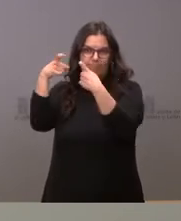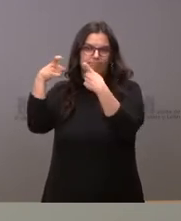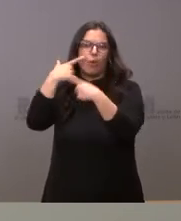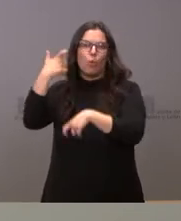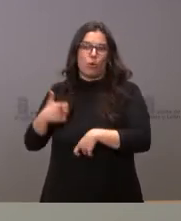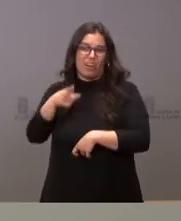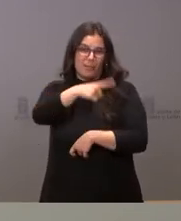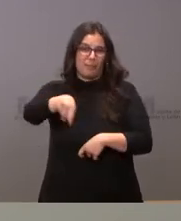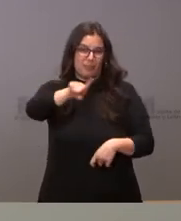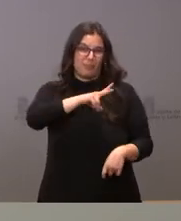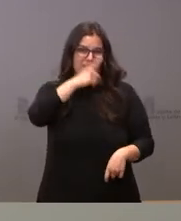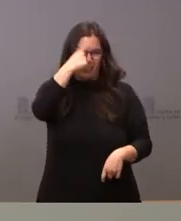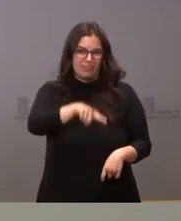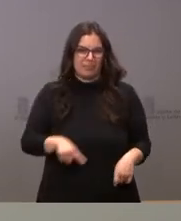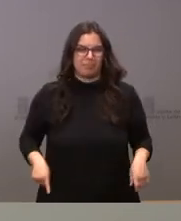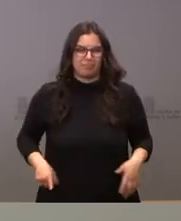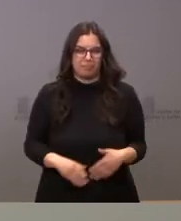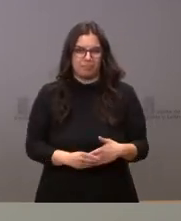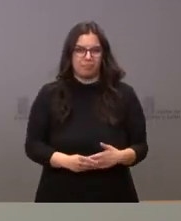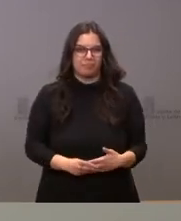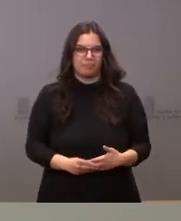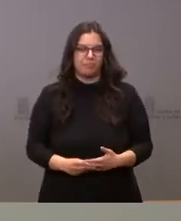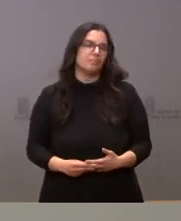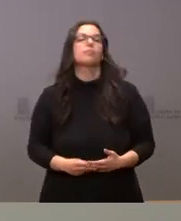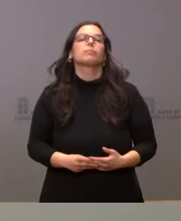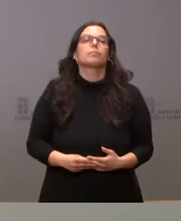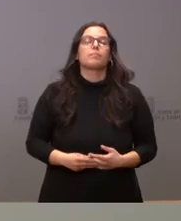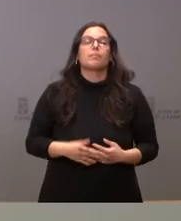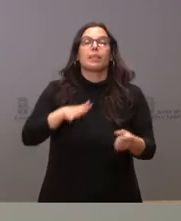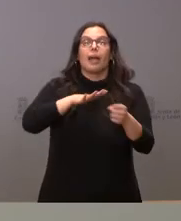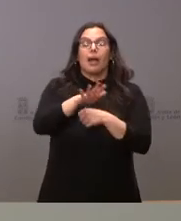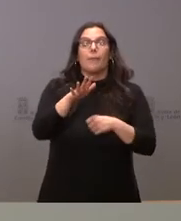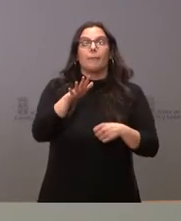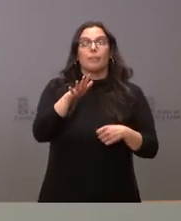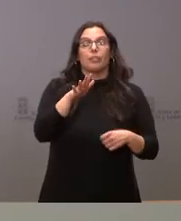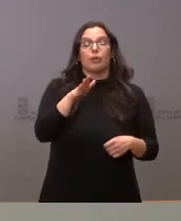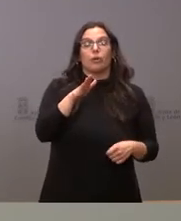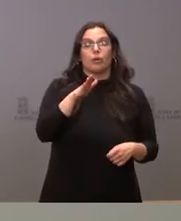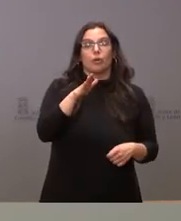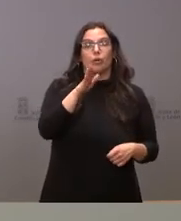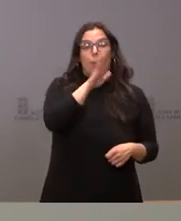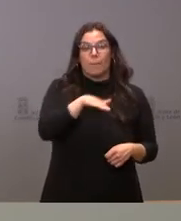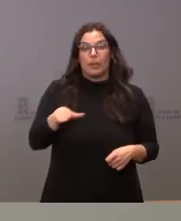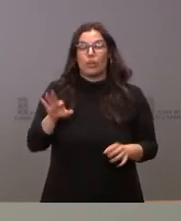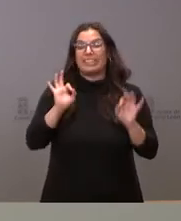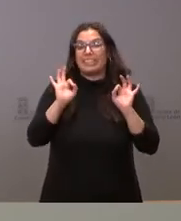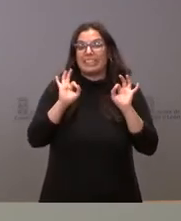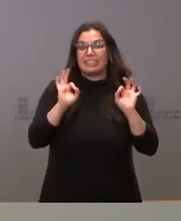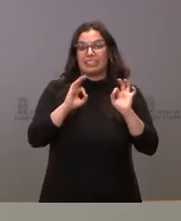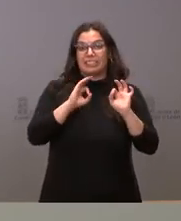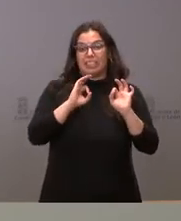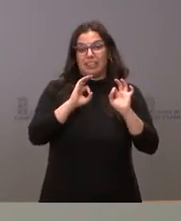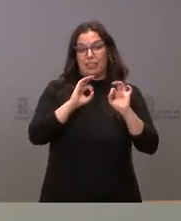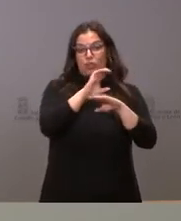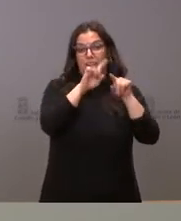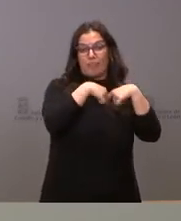ya conocen. Los datos en el ámbito de menores de familia permitan que no les ofrezca